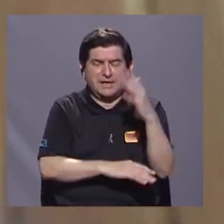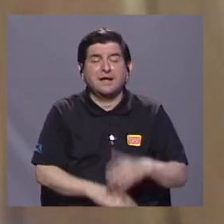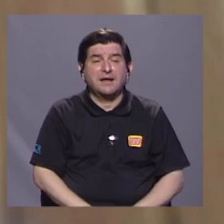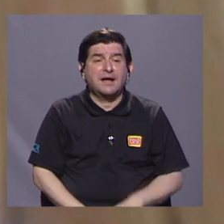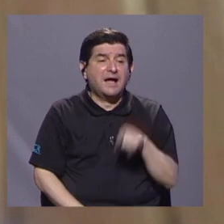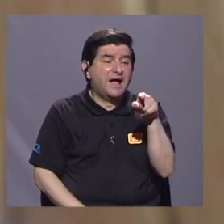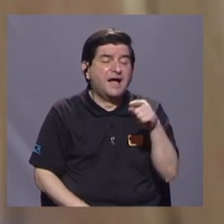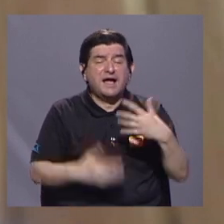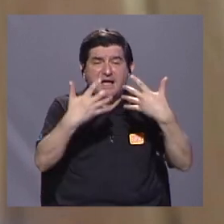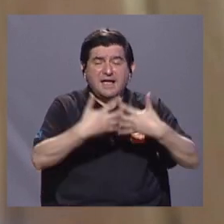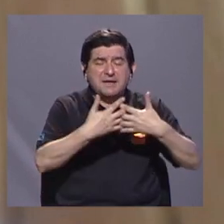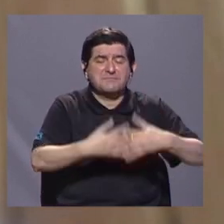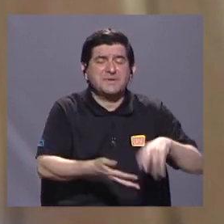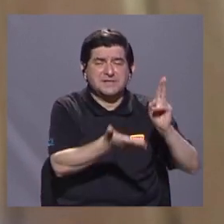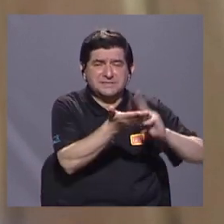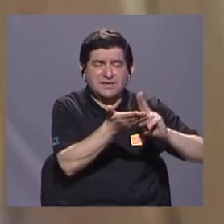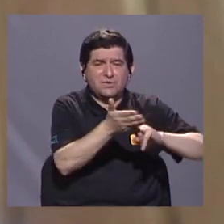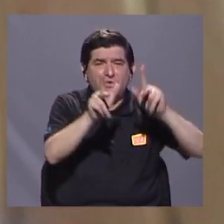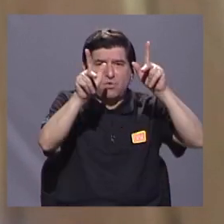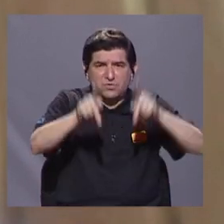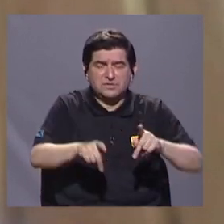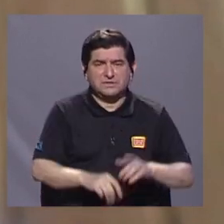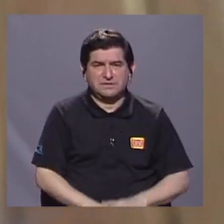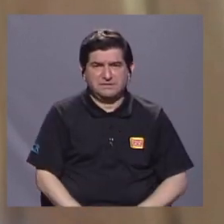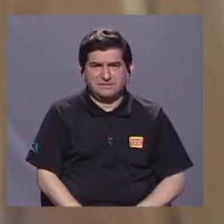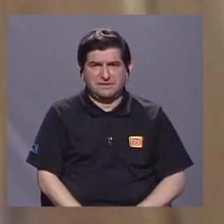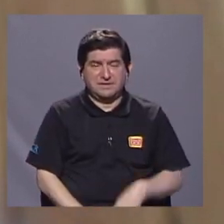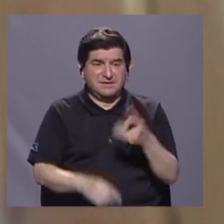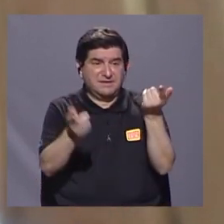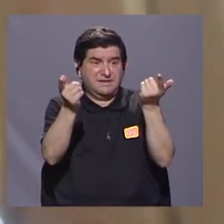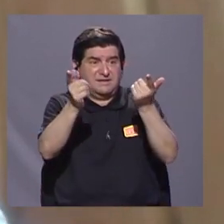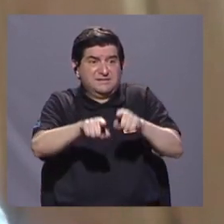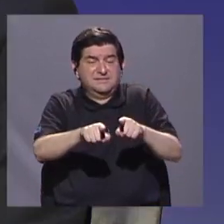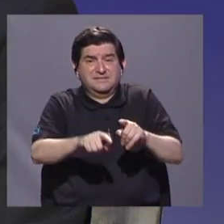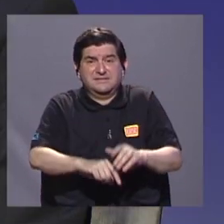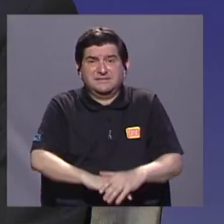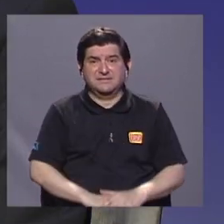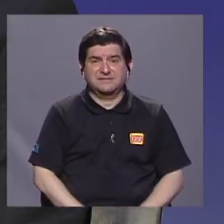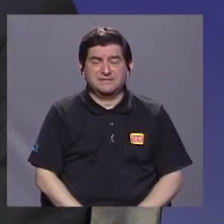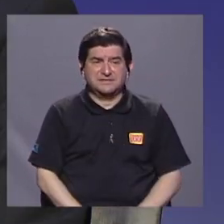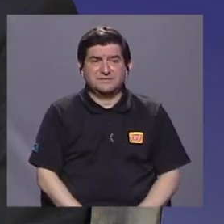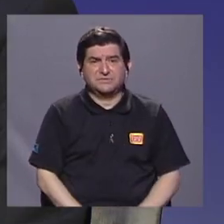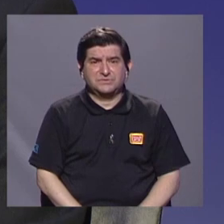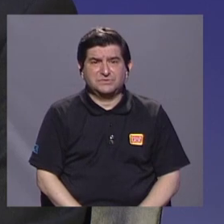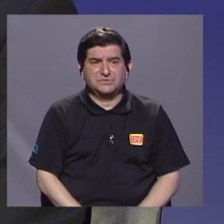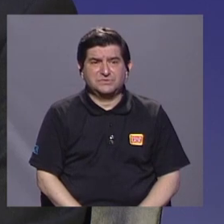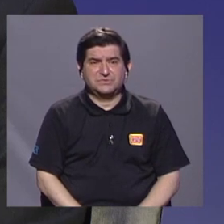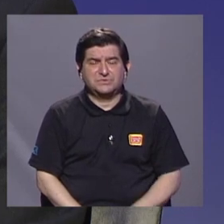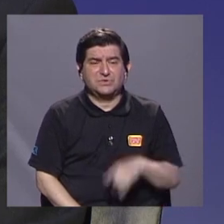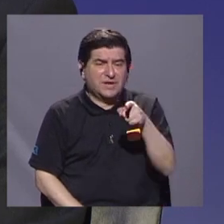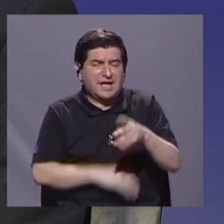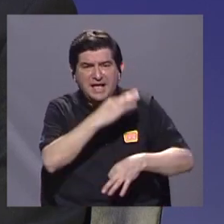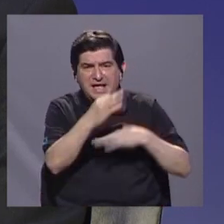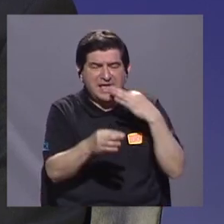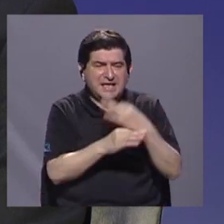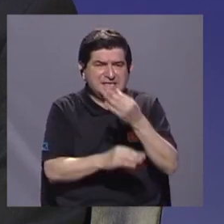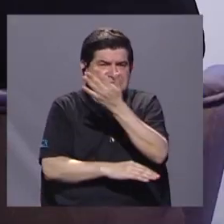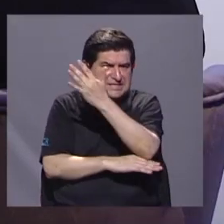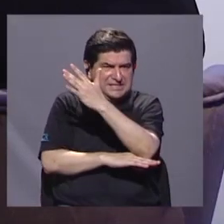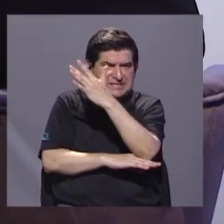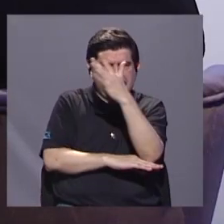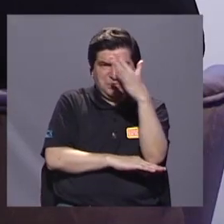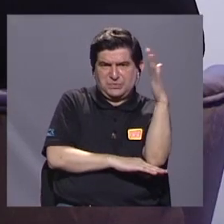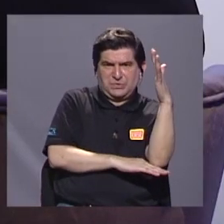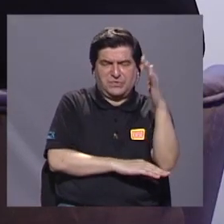haga los descuajes, pues es una raza de los árboles, ¿verdad? Y entonces